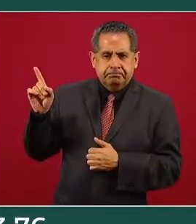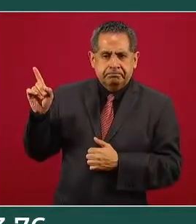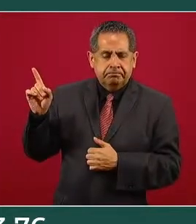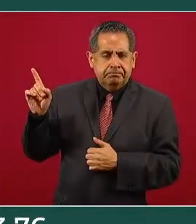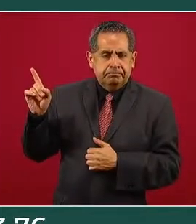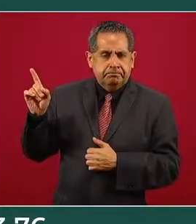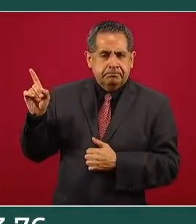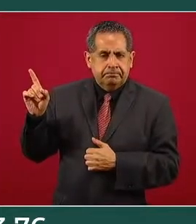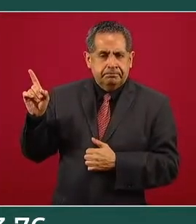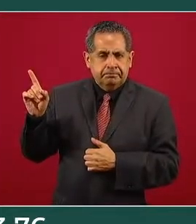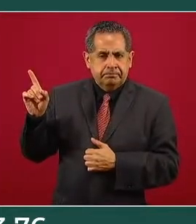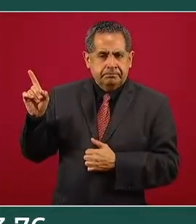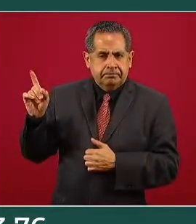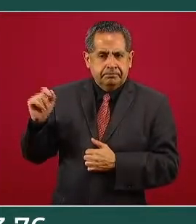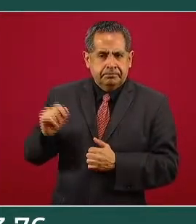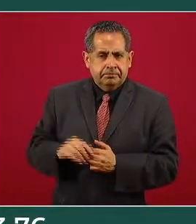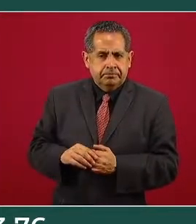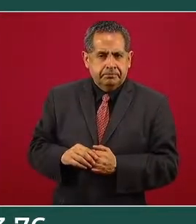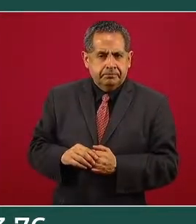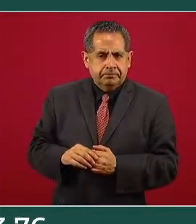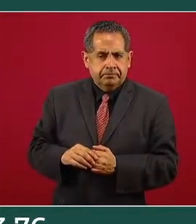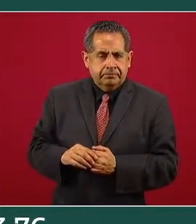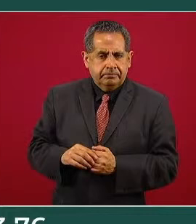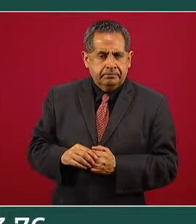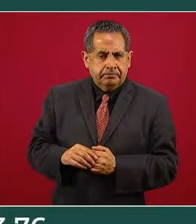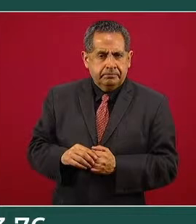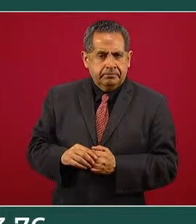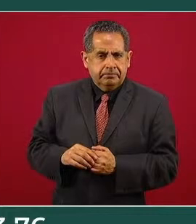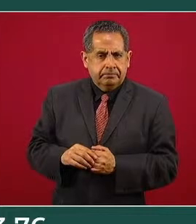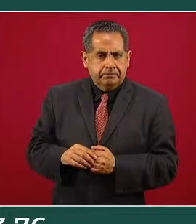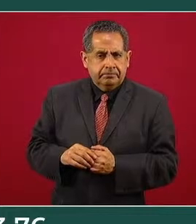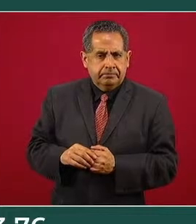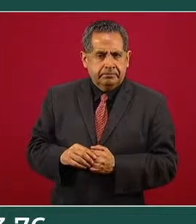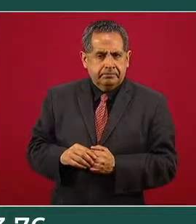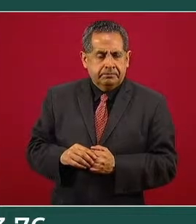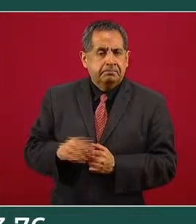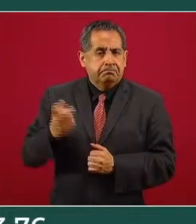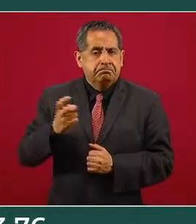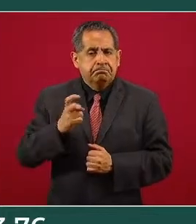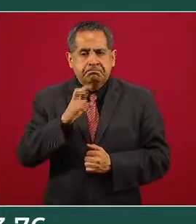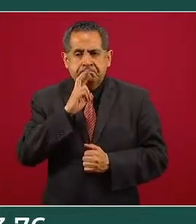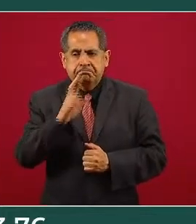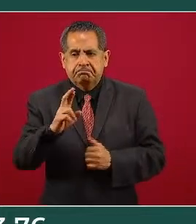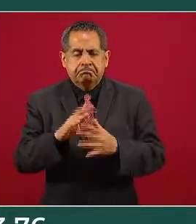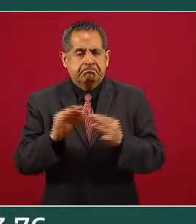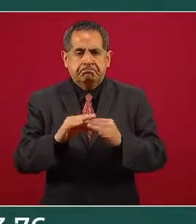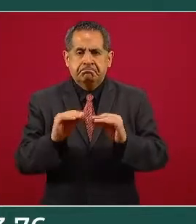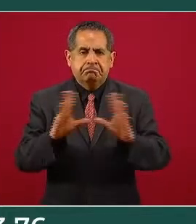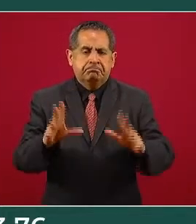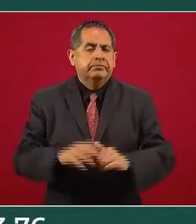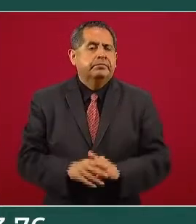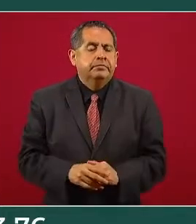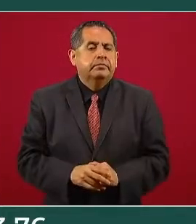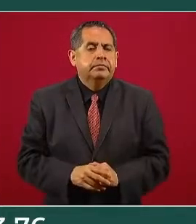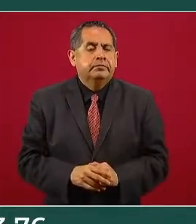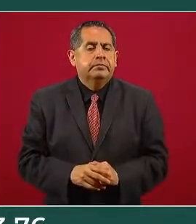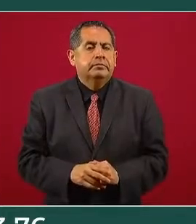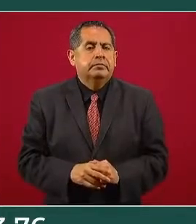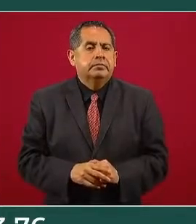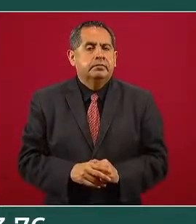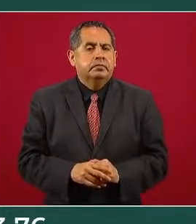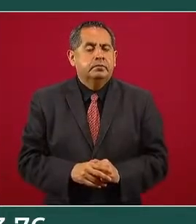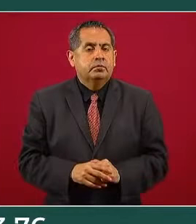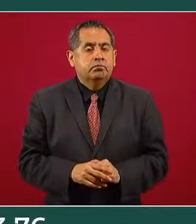.gov.mx. Quiero anunciar que